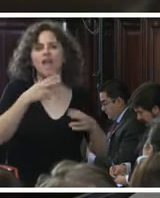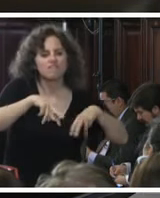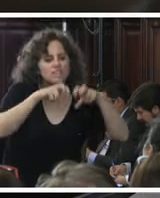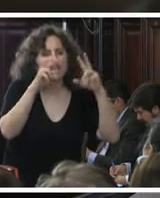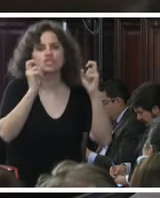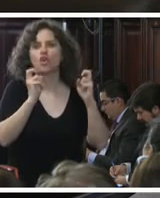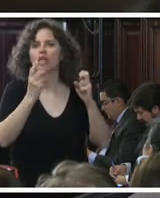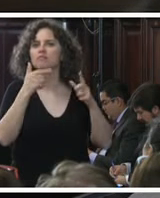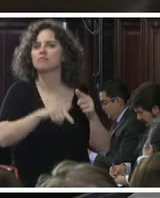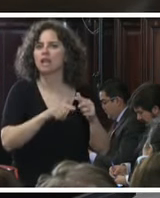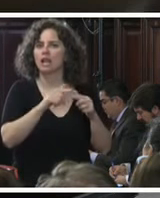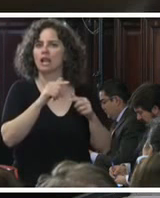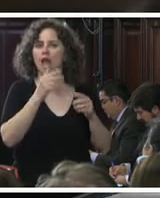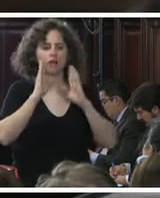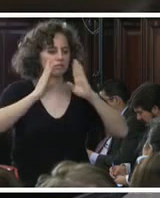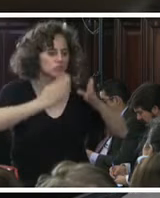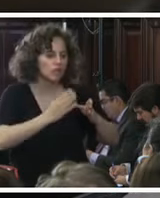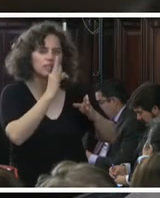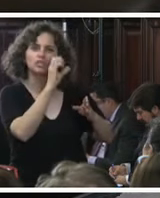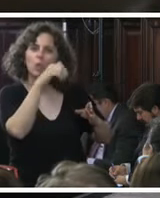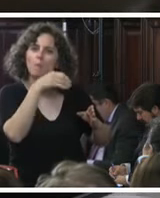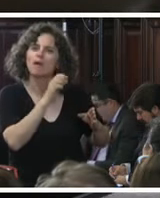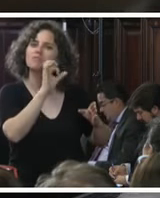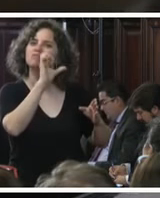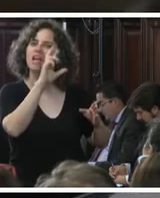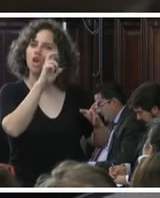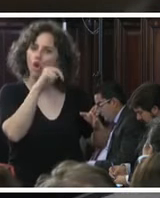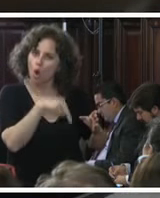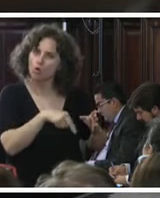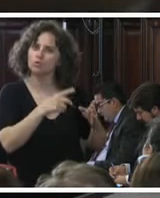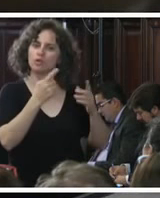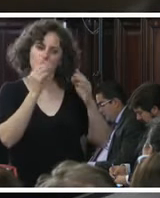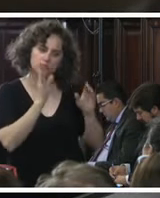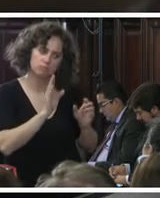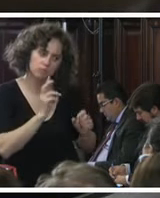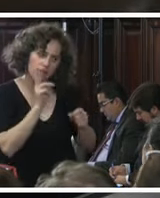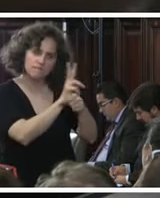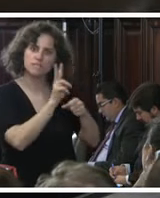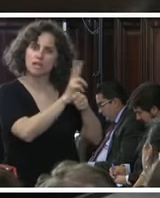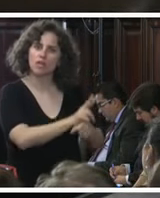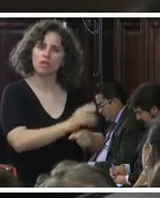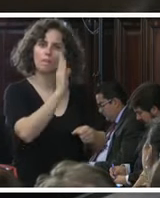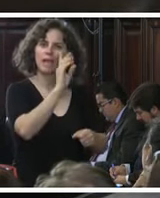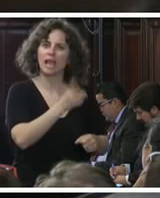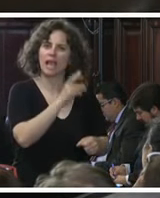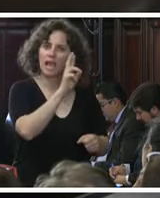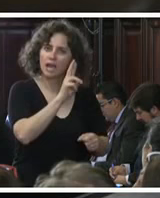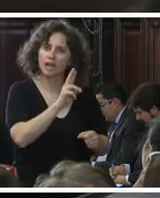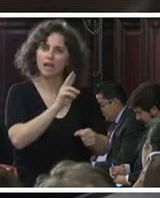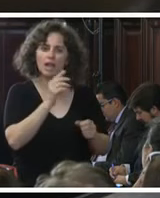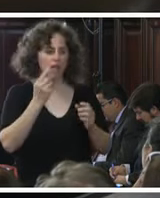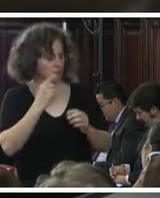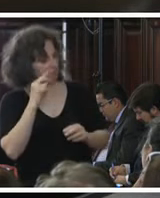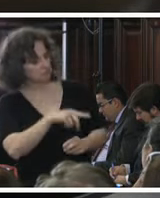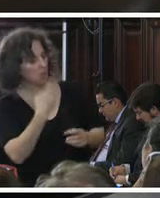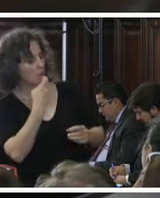de la actuación del señor Tomás Cerón el propio visitador de la PGR llegó a la conclusión de